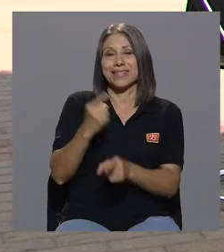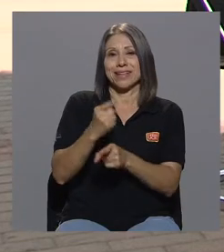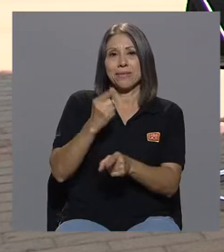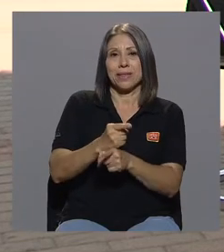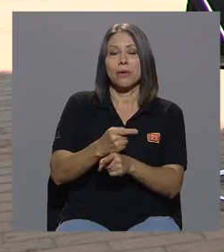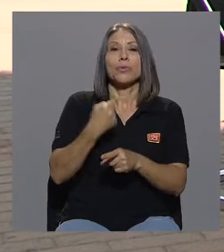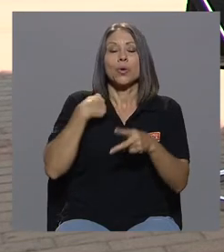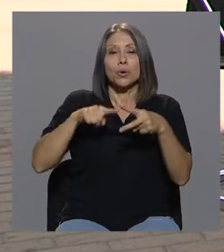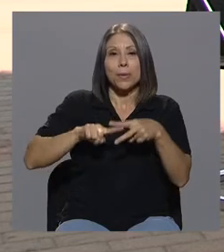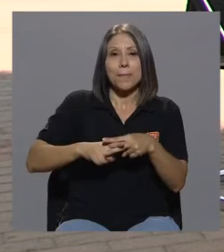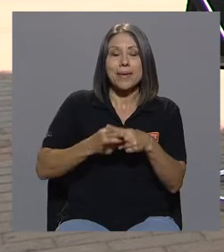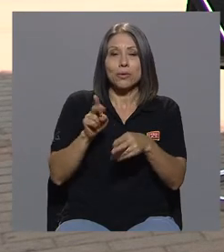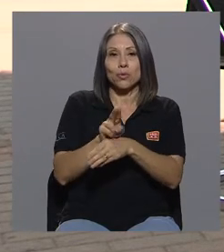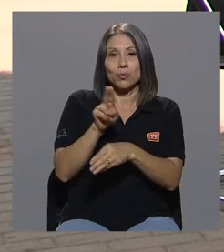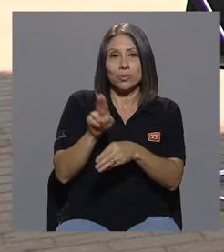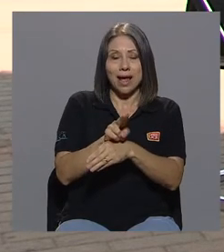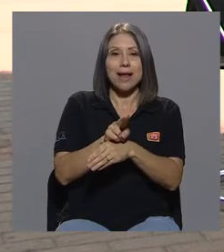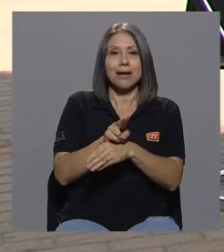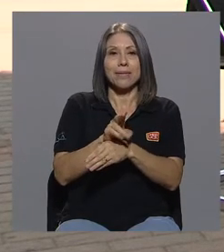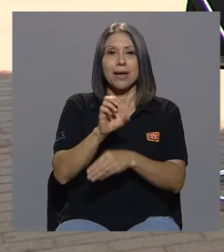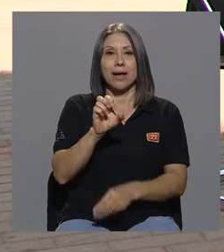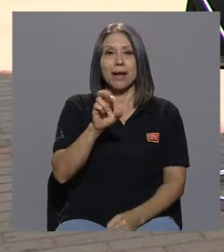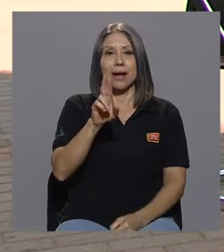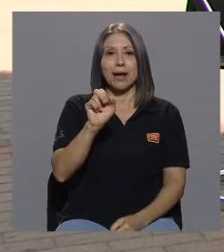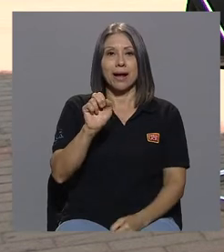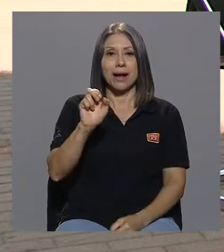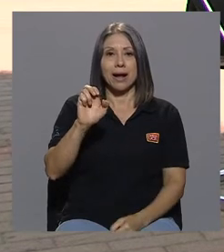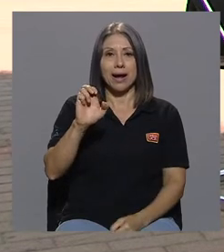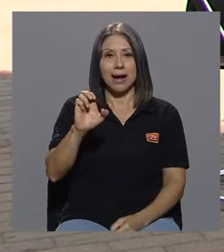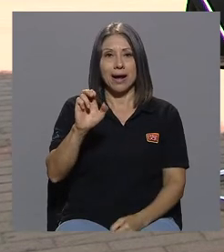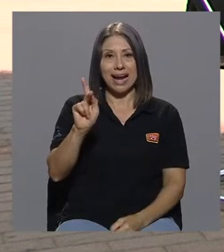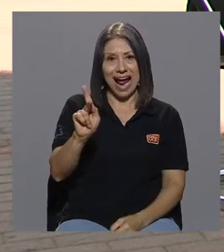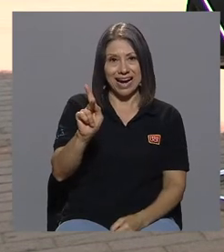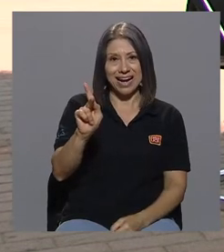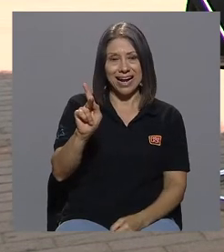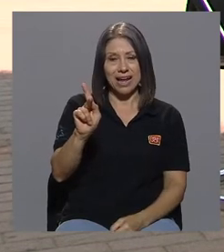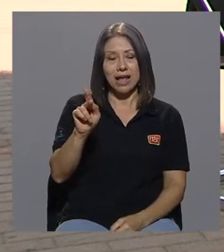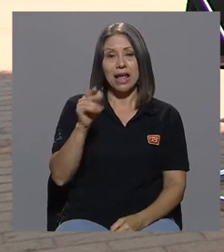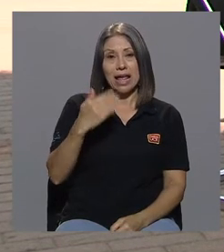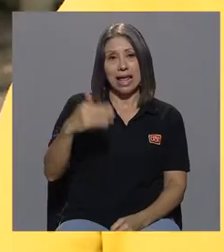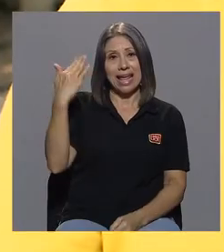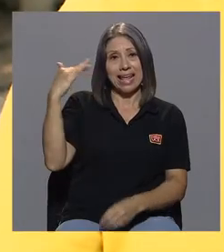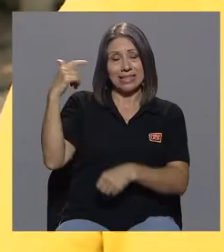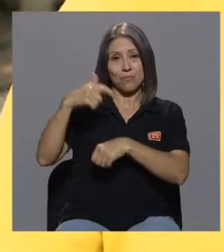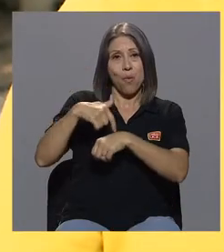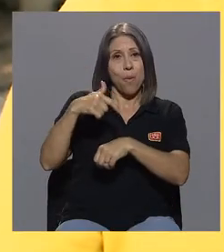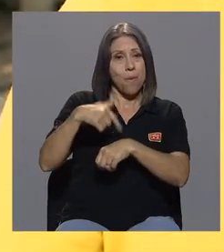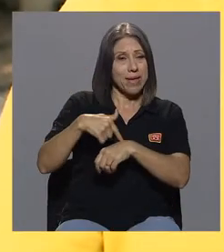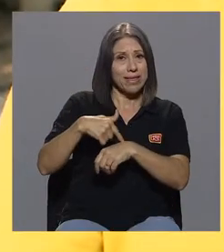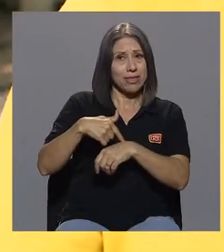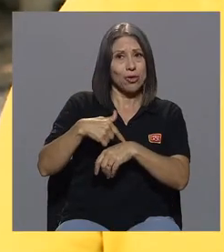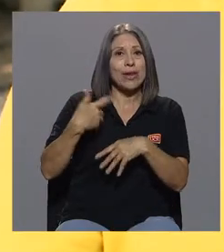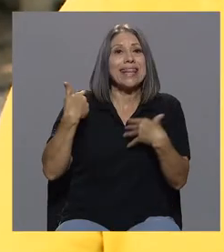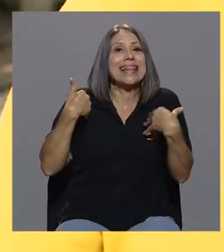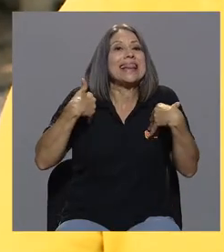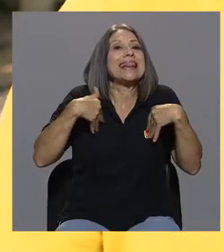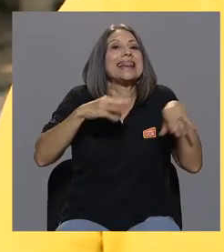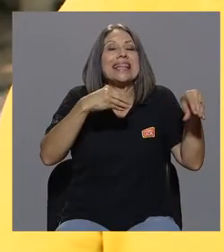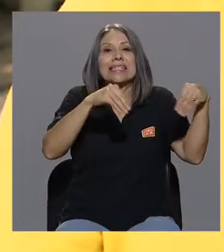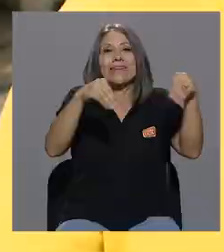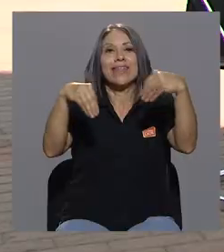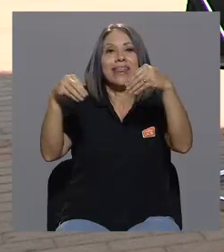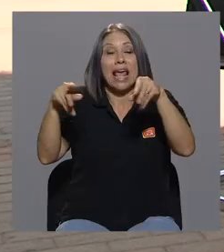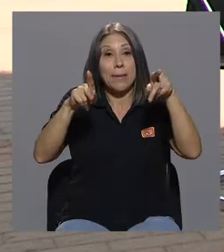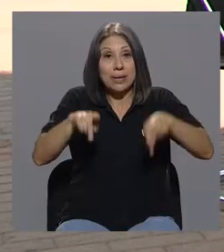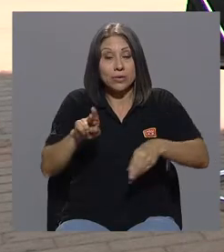usar este crack, que en ese momento ni tan siquiera se vendía, las personas que lo consumían